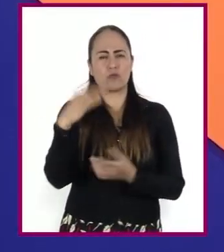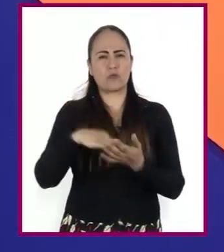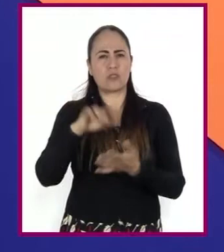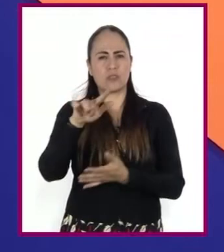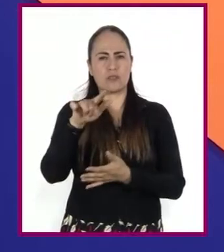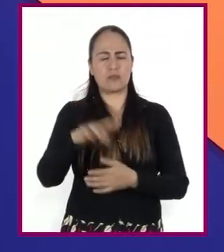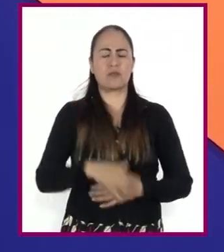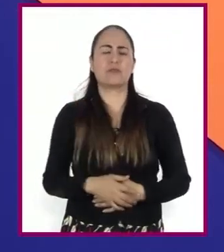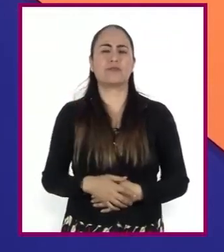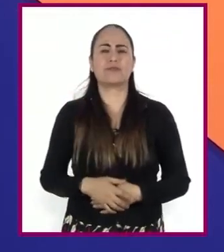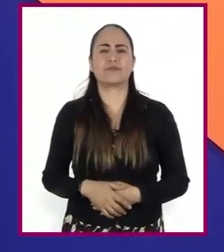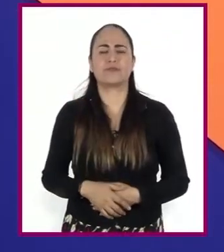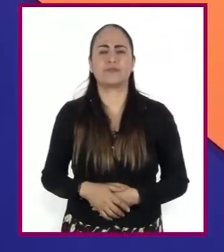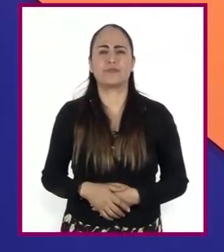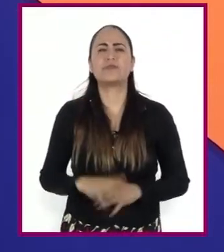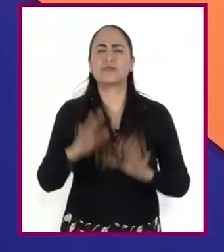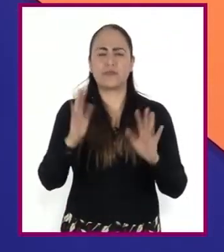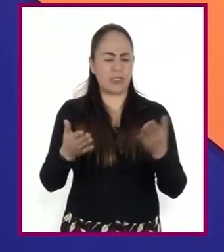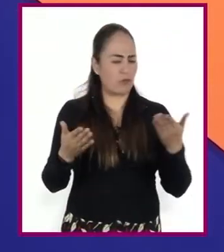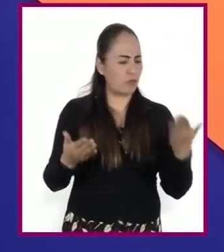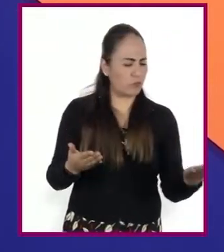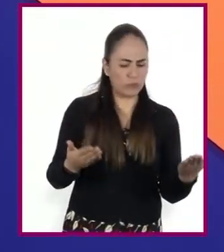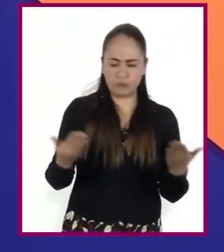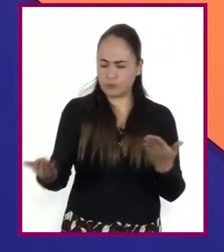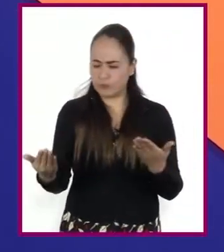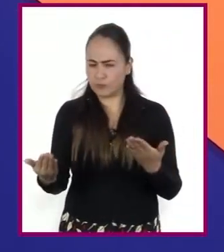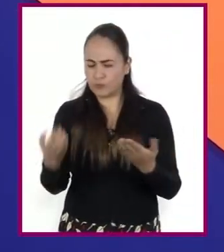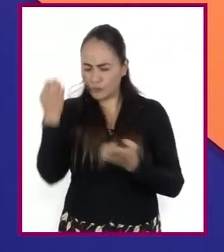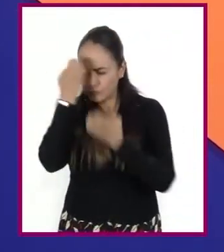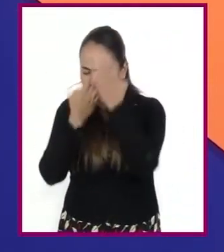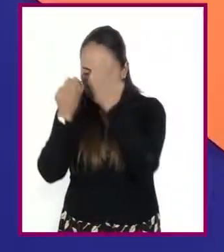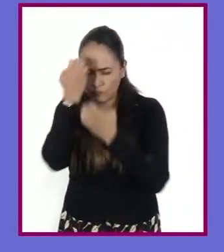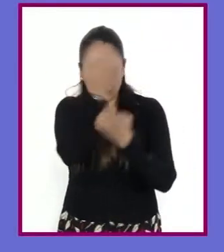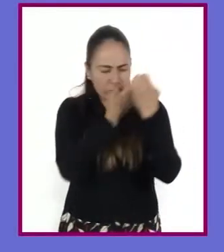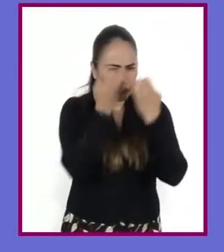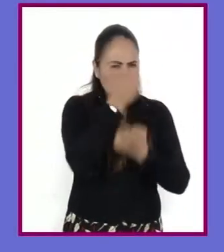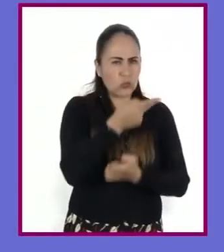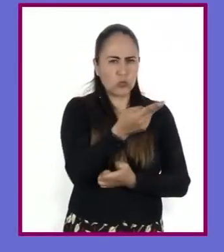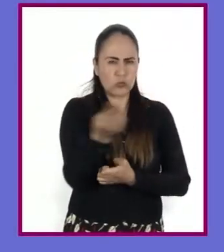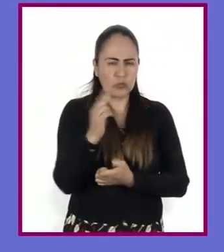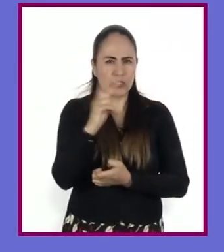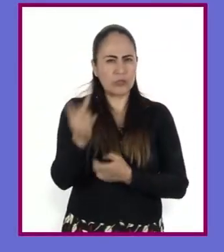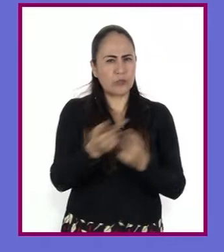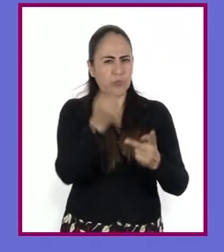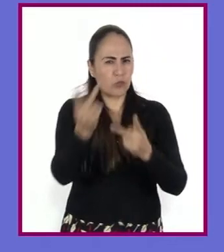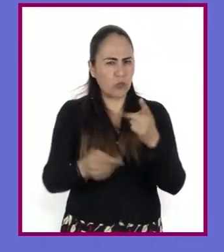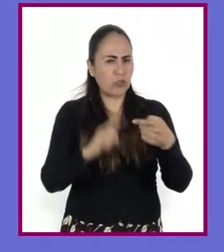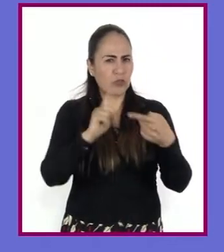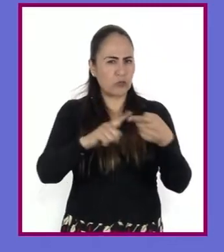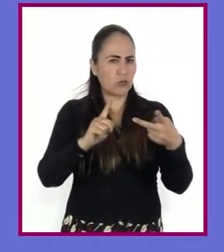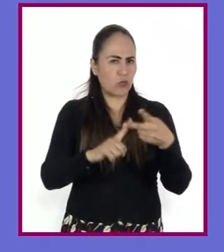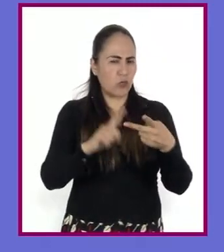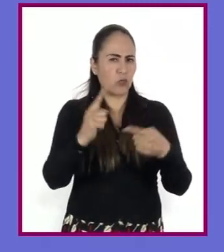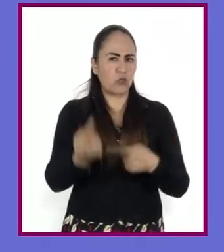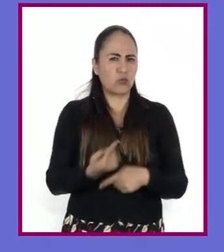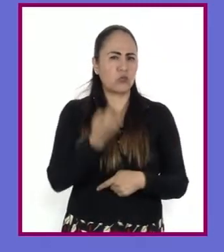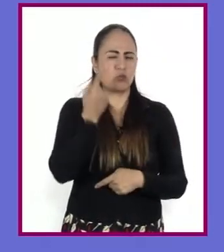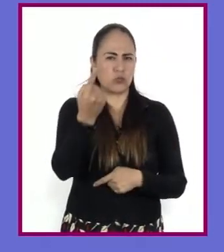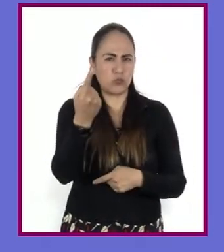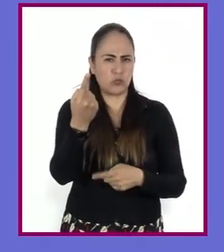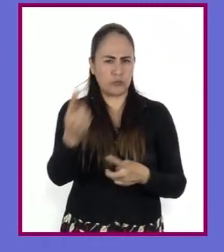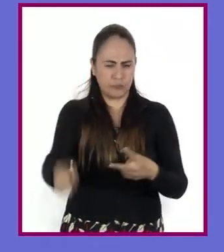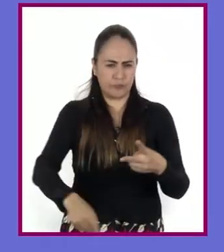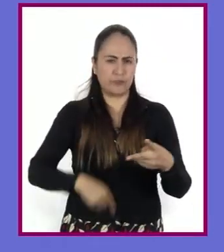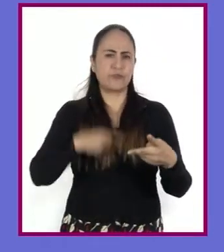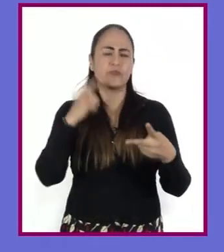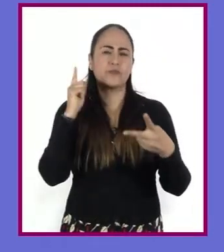Una vez analizados los dos textos, respondan las siguientes preguntas. Uno. ¿En ambos textos la información es